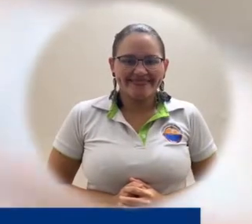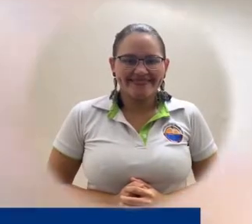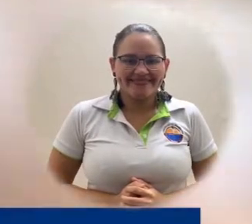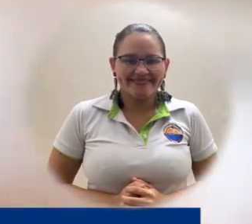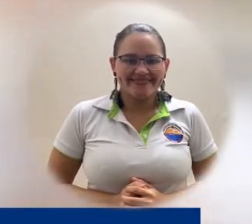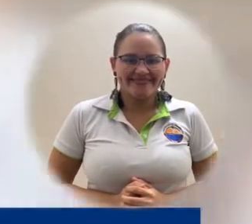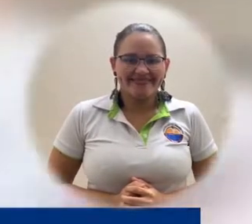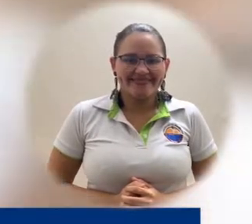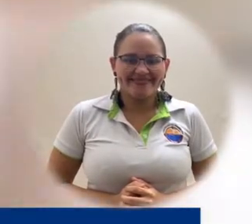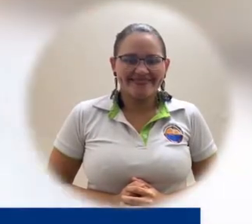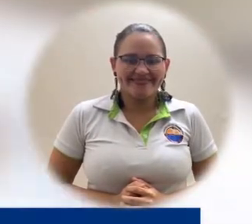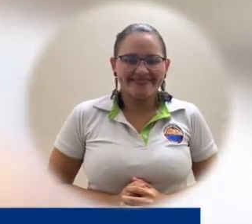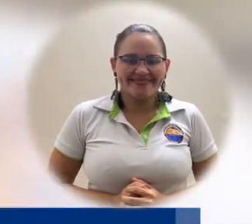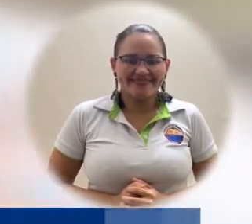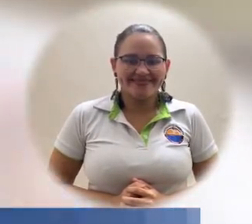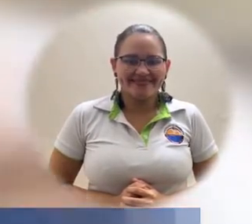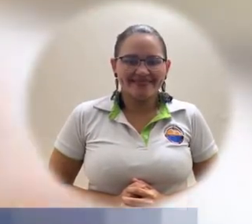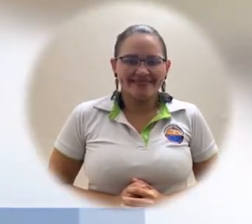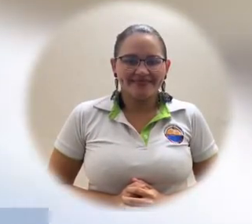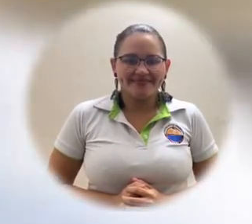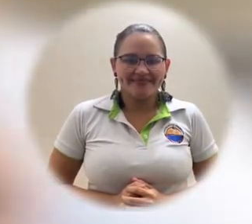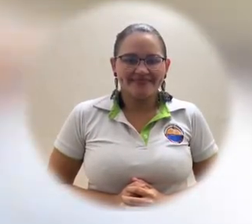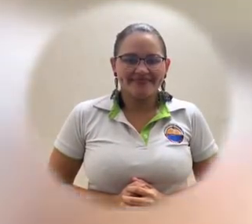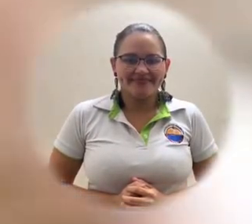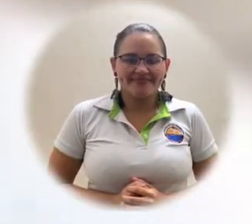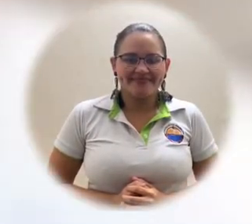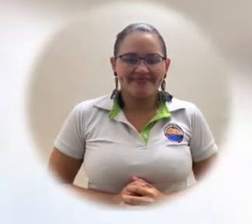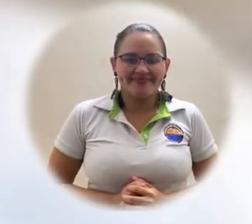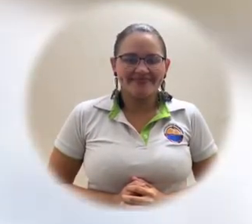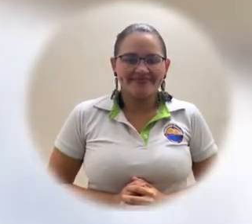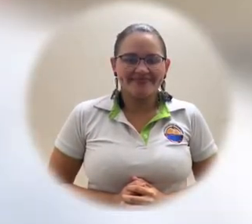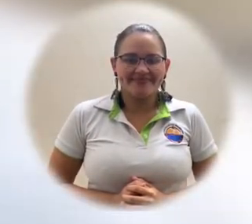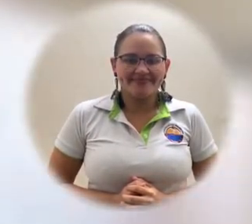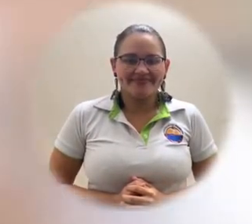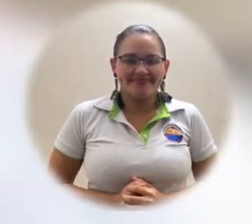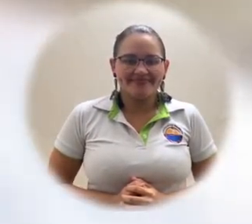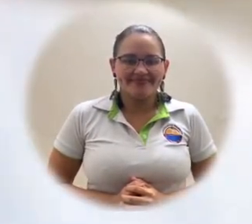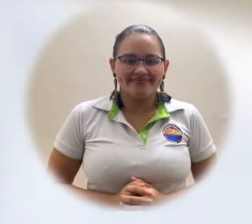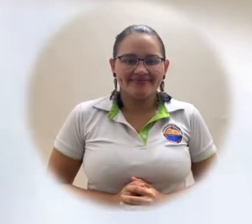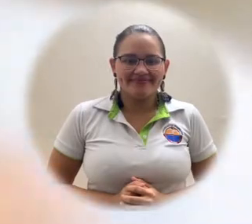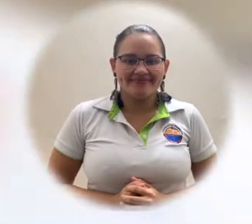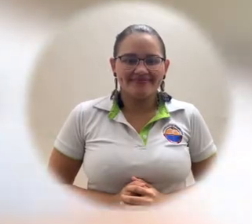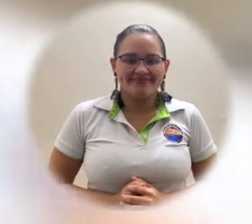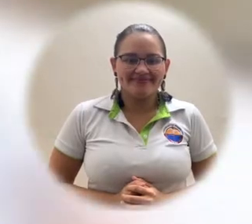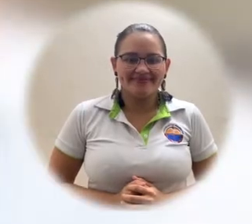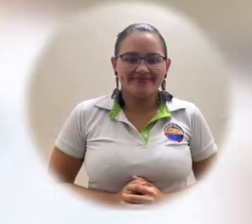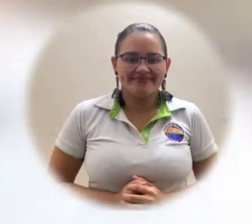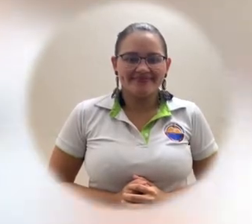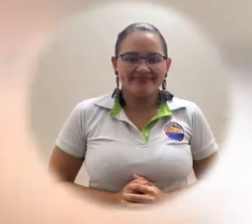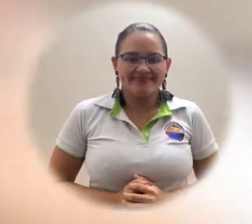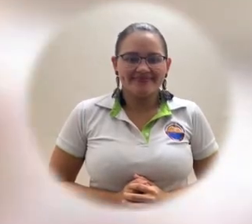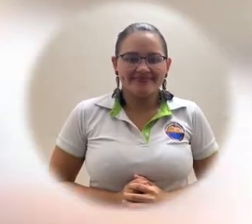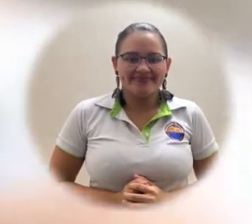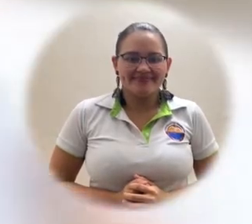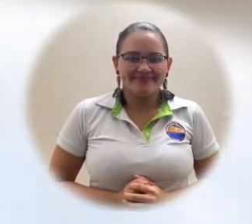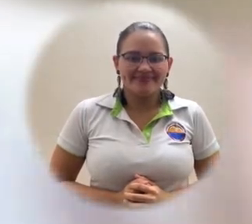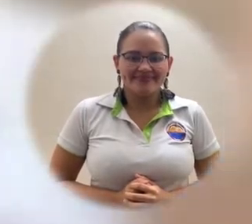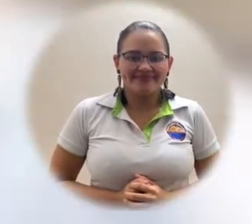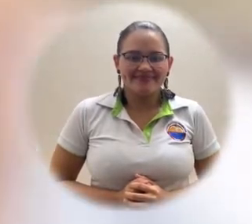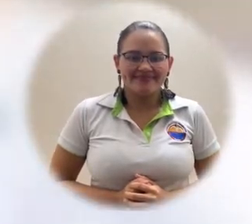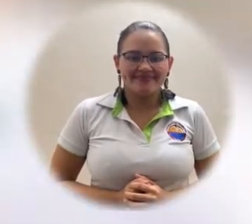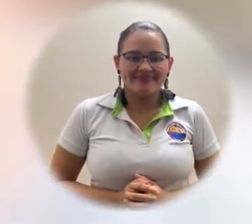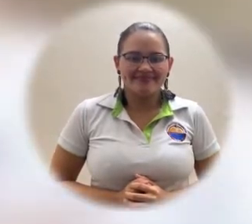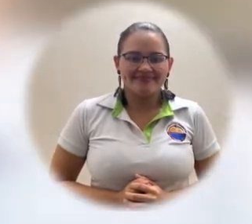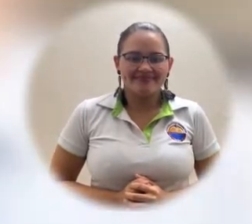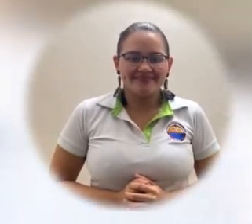que están generando. Es interesante ver que toda la información que la universidad está publicando cuenta con el servicio de interpretación sin importar la información